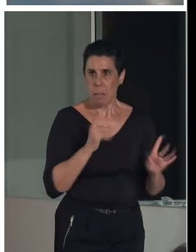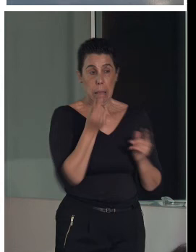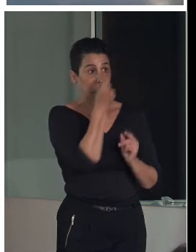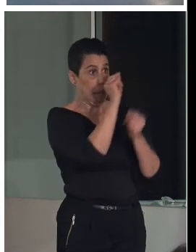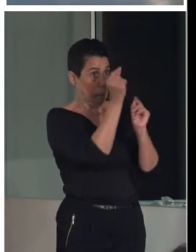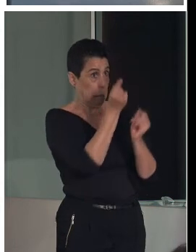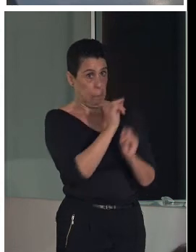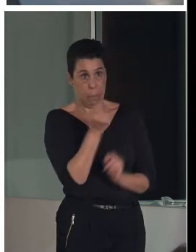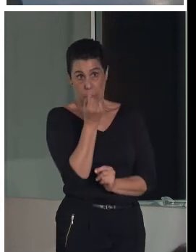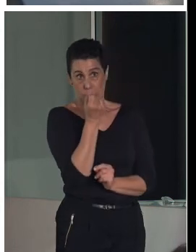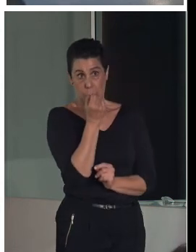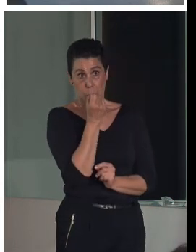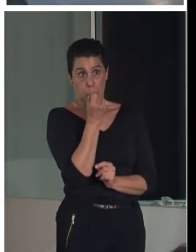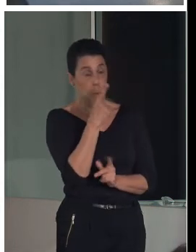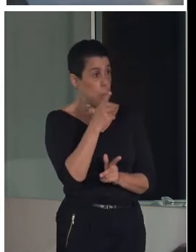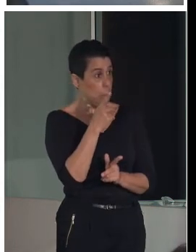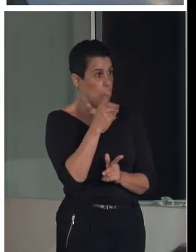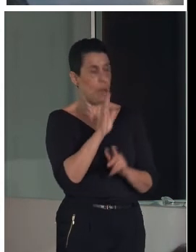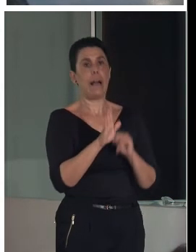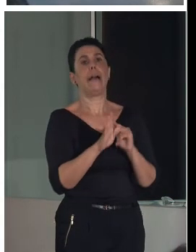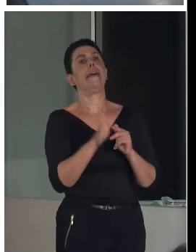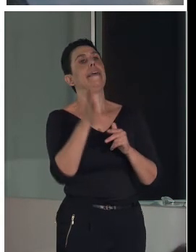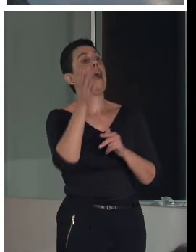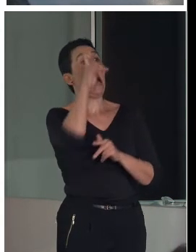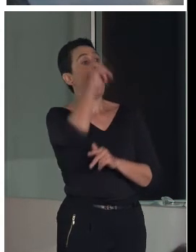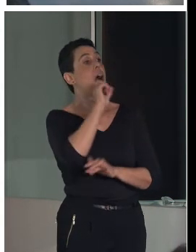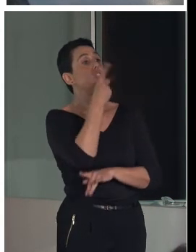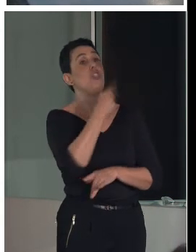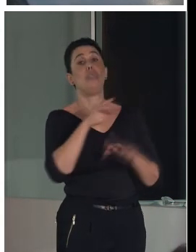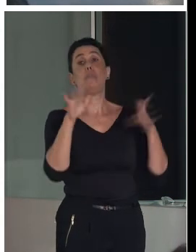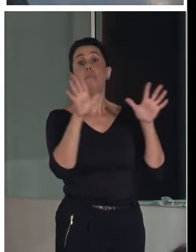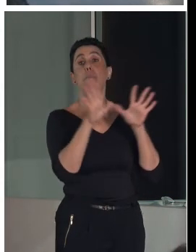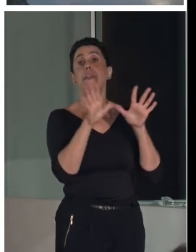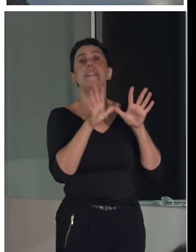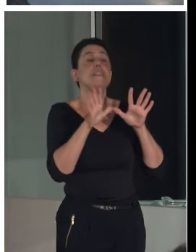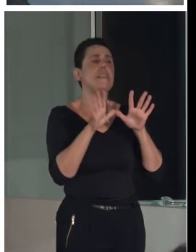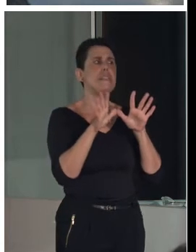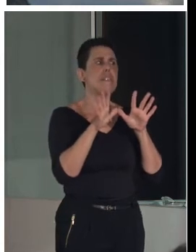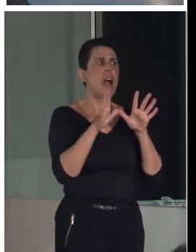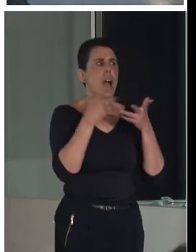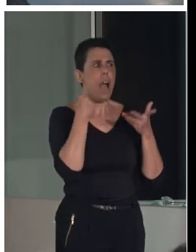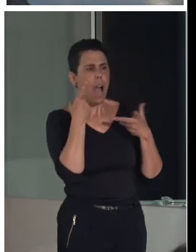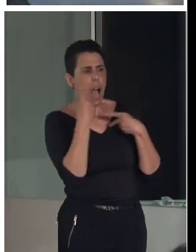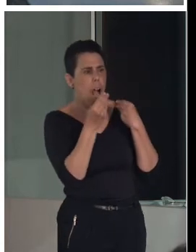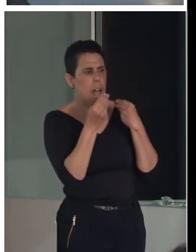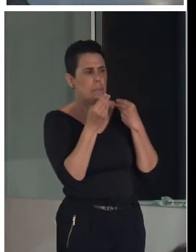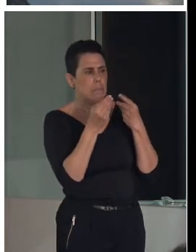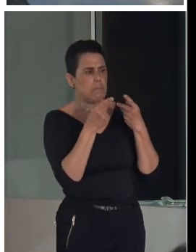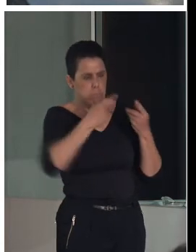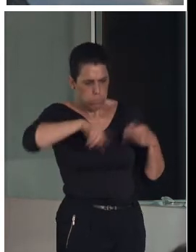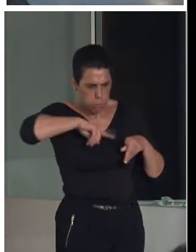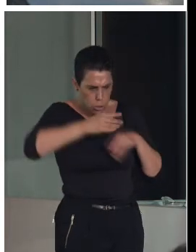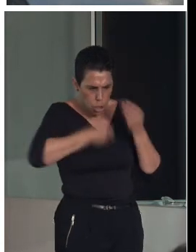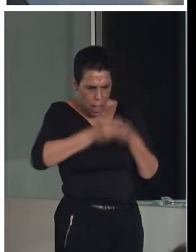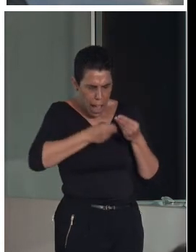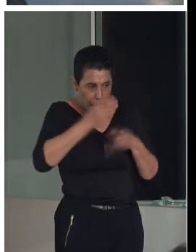pero que nos lleva en el año 2010 a ver que todo lo que se estaba haciendo no tenía, o sea, tenía